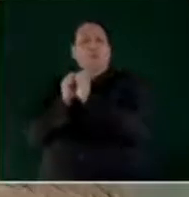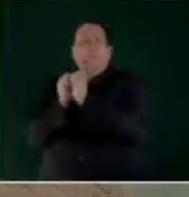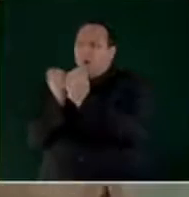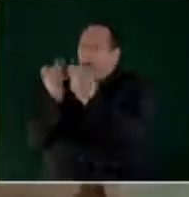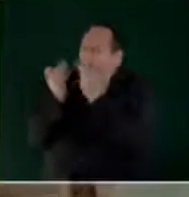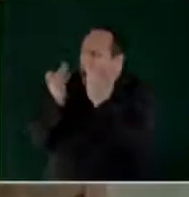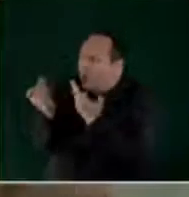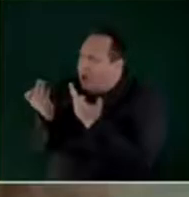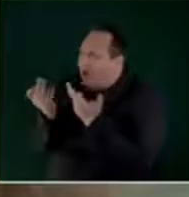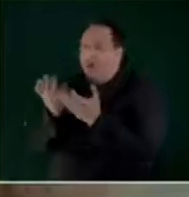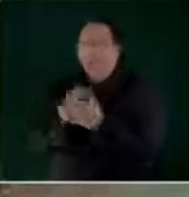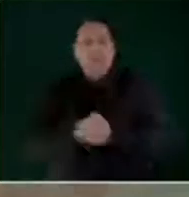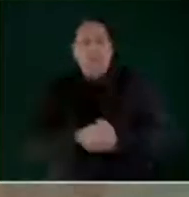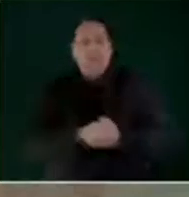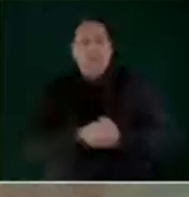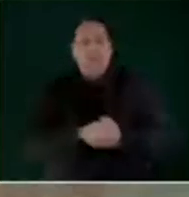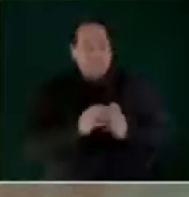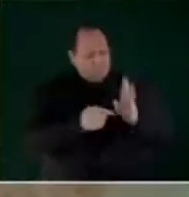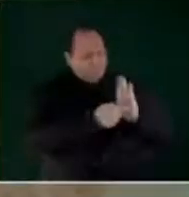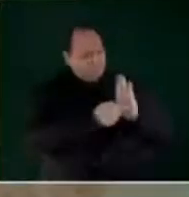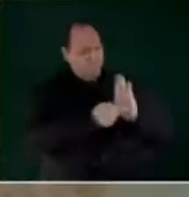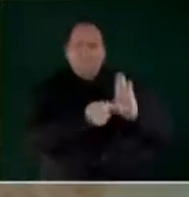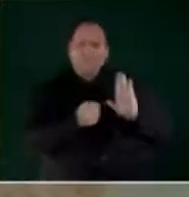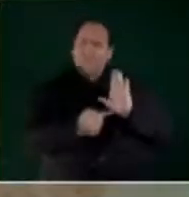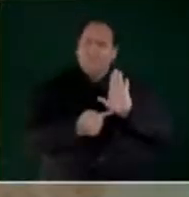hasta lo subrayé,